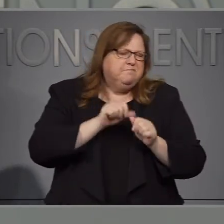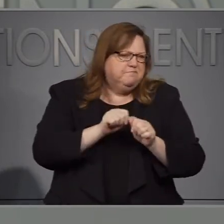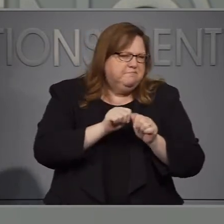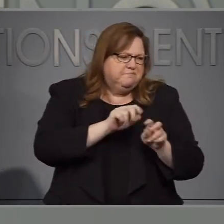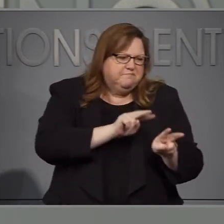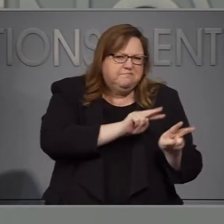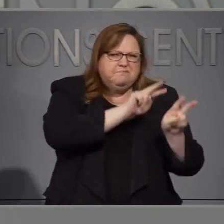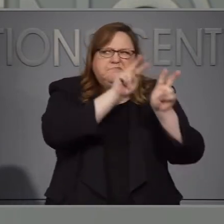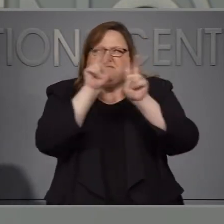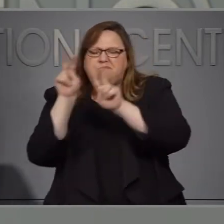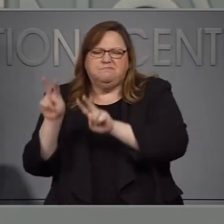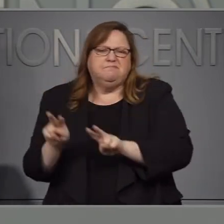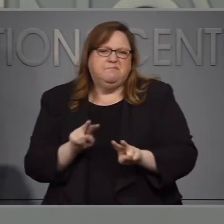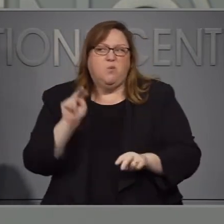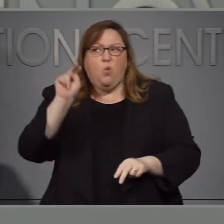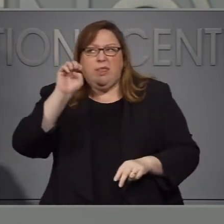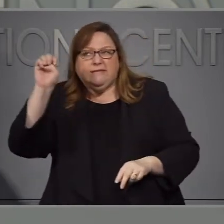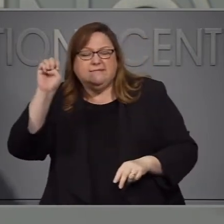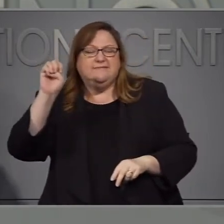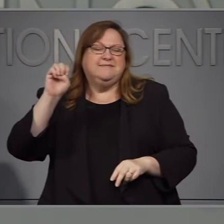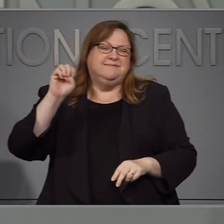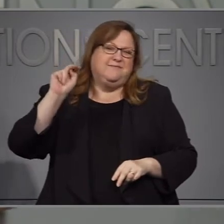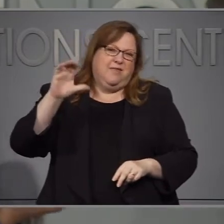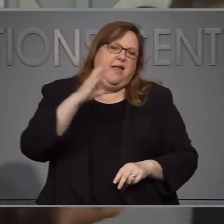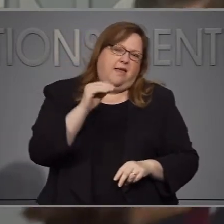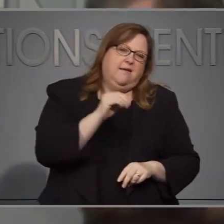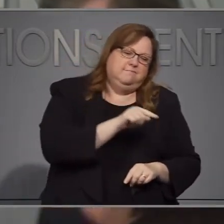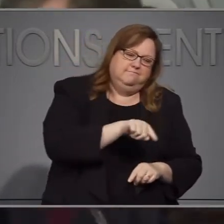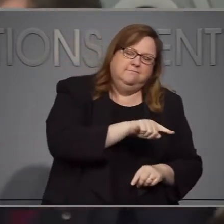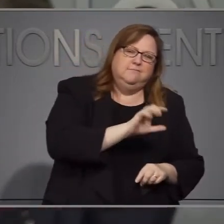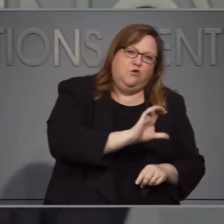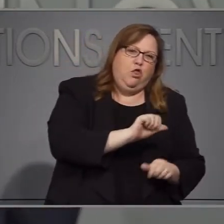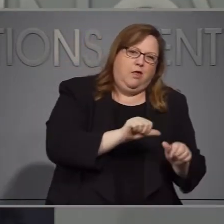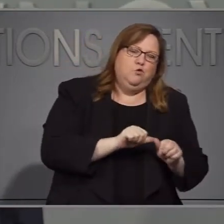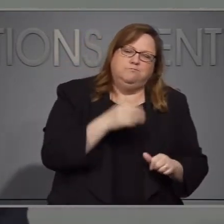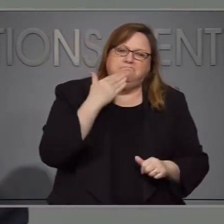esta información así como en el área en noreste del estado. Gracias.